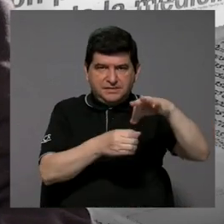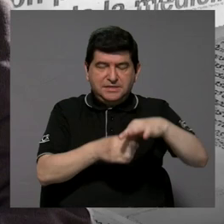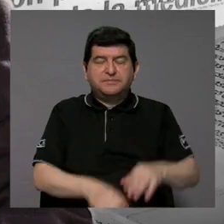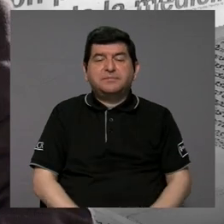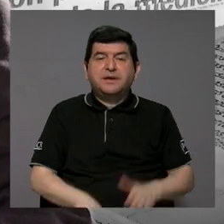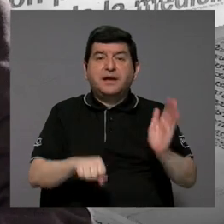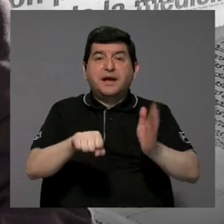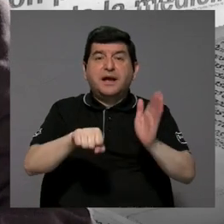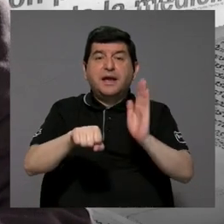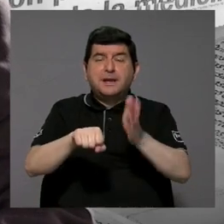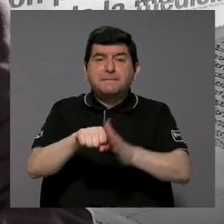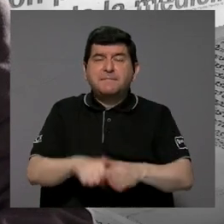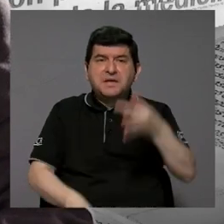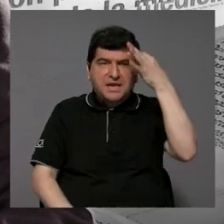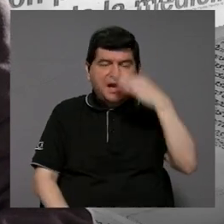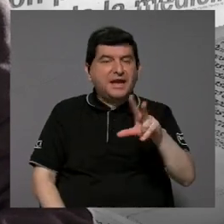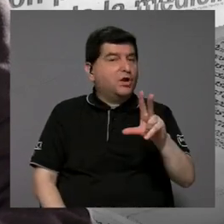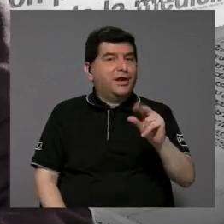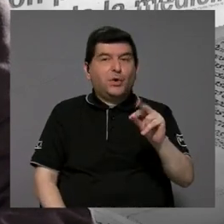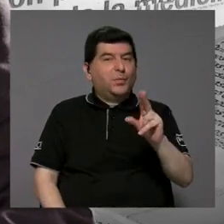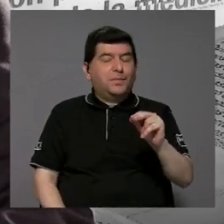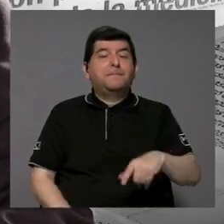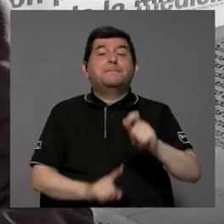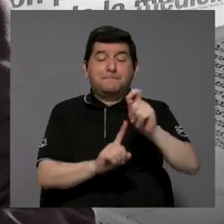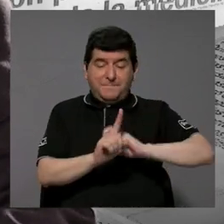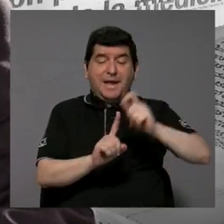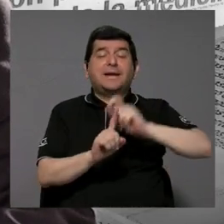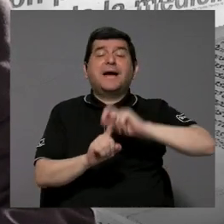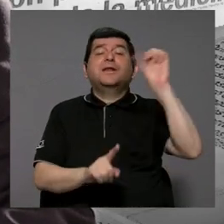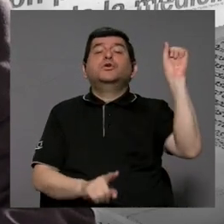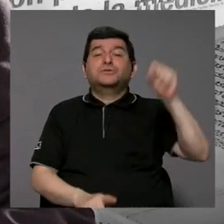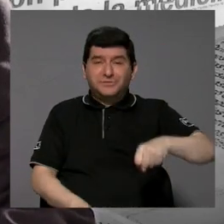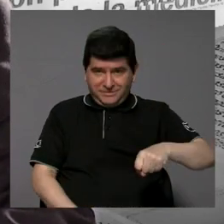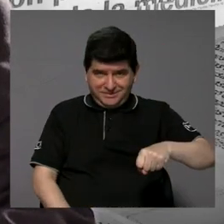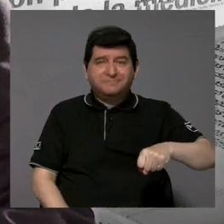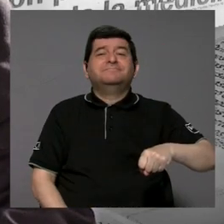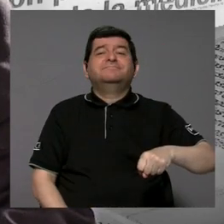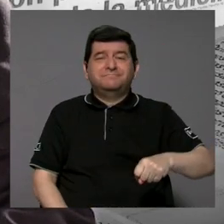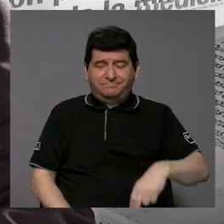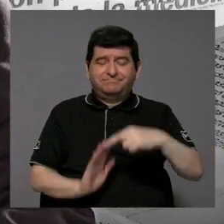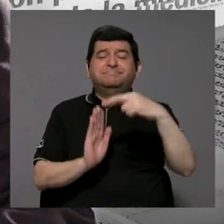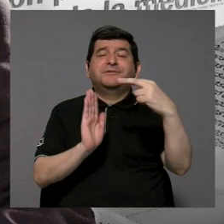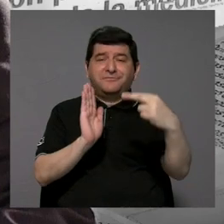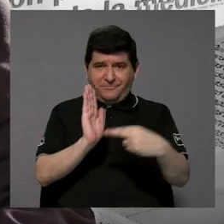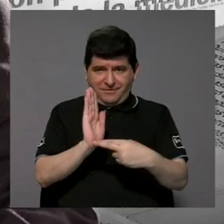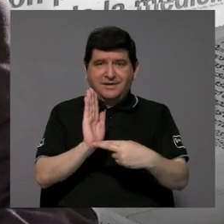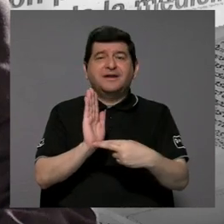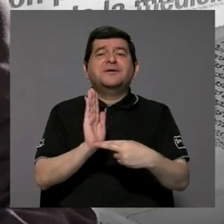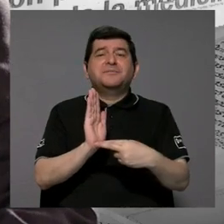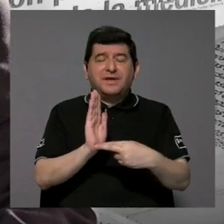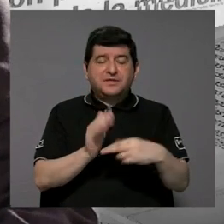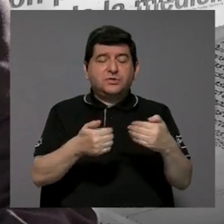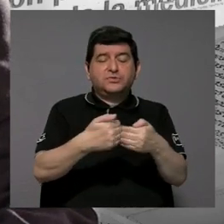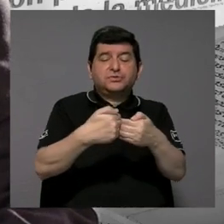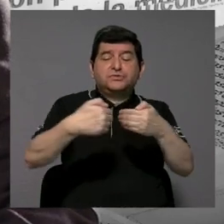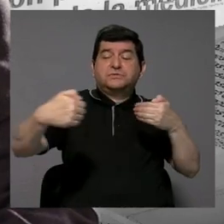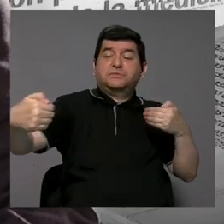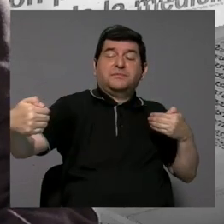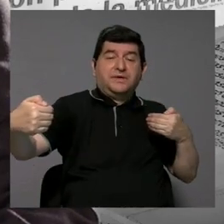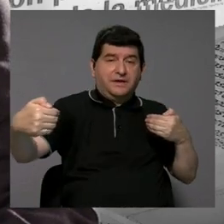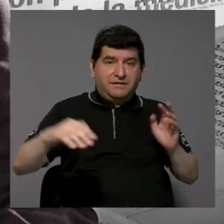en piña creo que no es el caso, en varano sí hay reglamentos de distancias